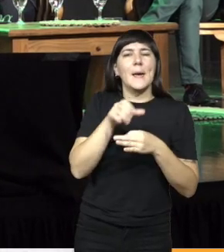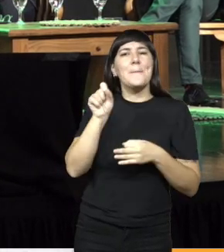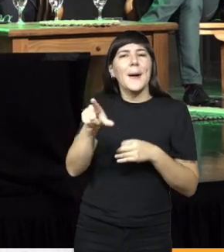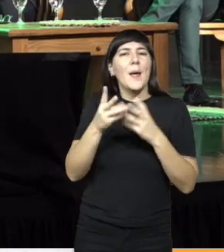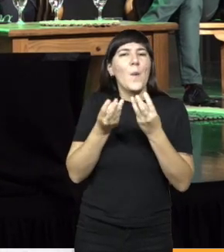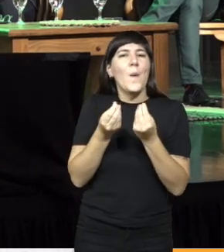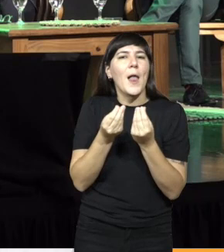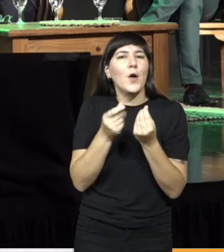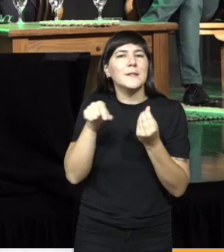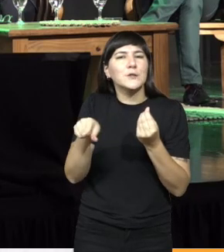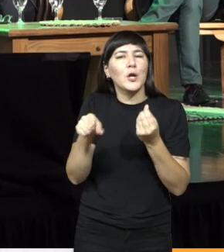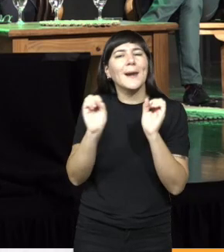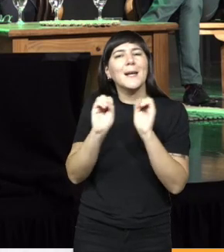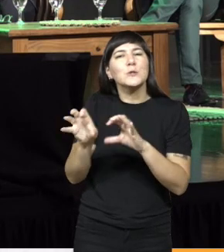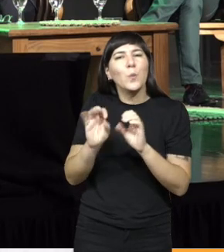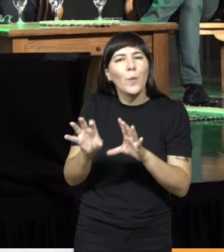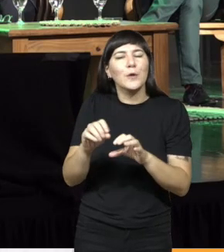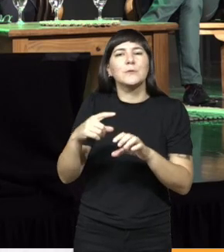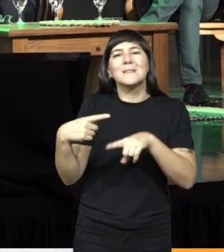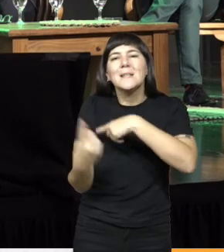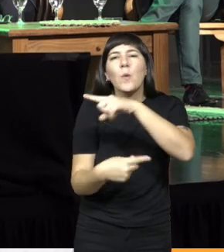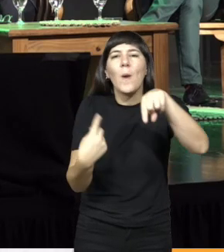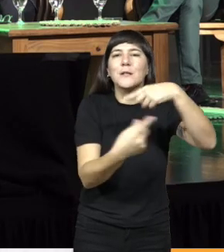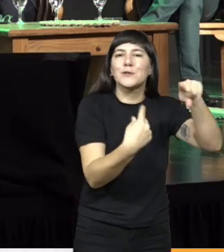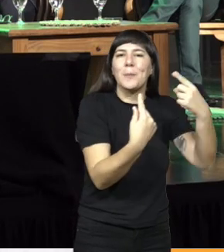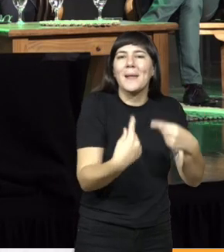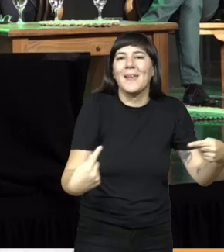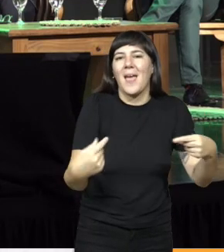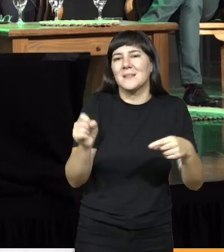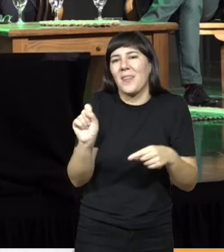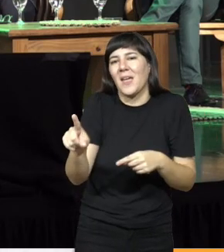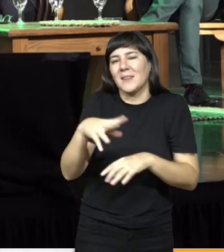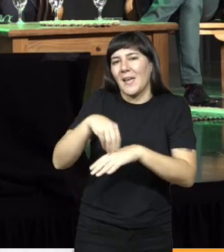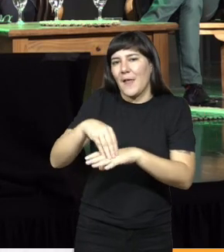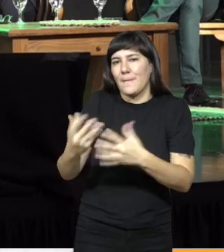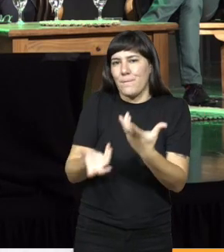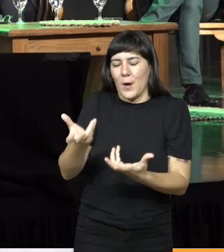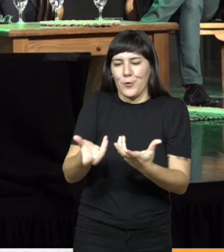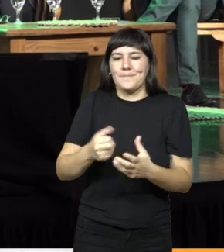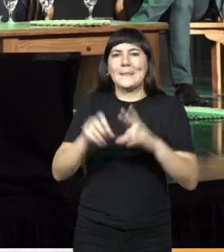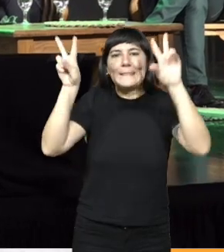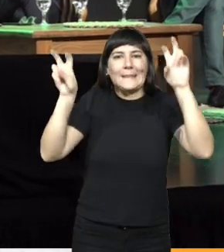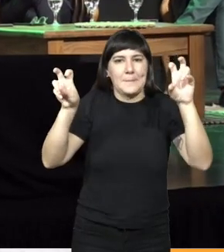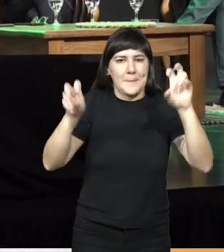valorización de residuos y circulación de materiales en Tierra del Fuego. Adelante.